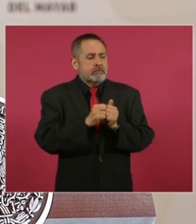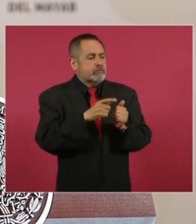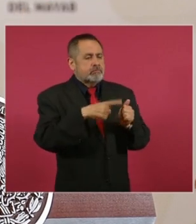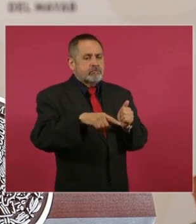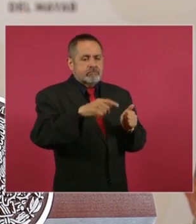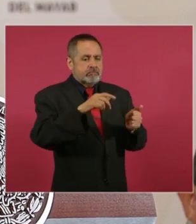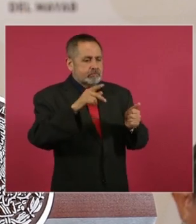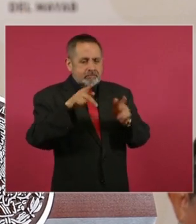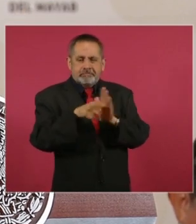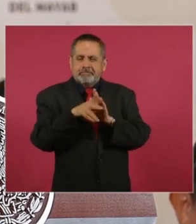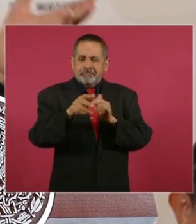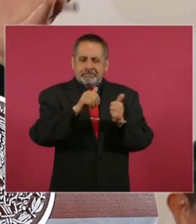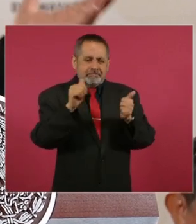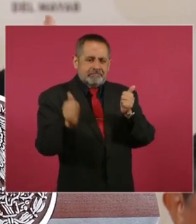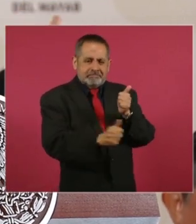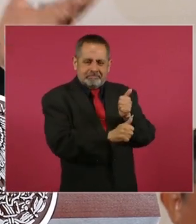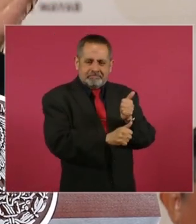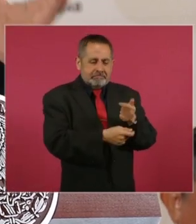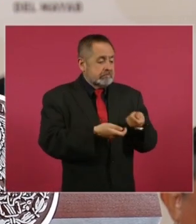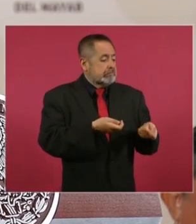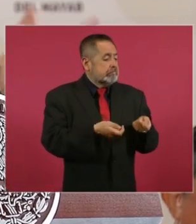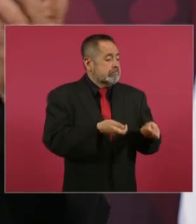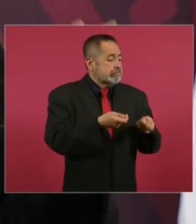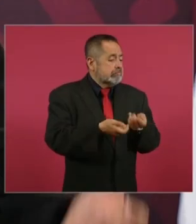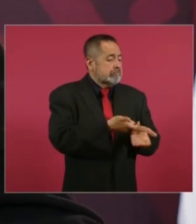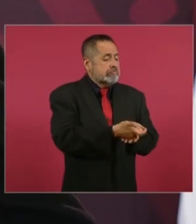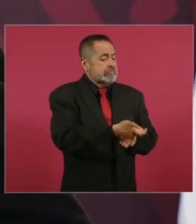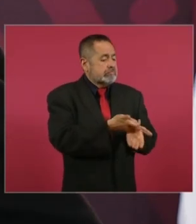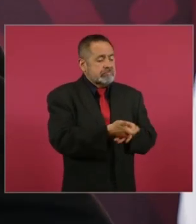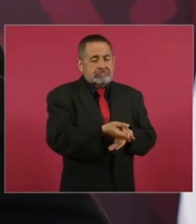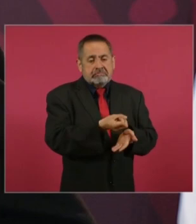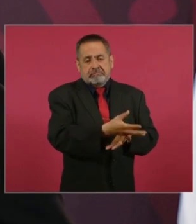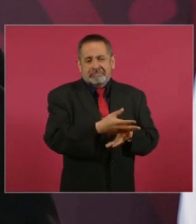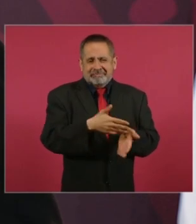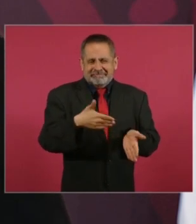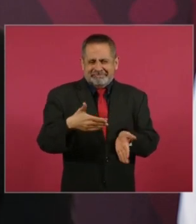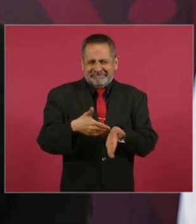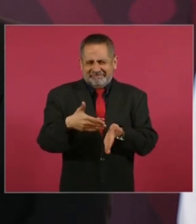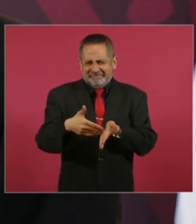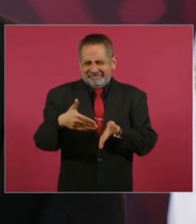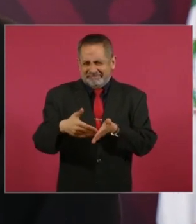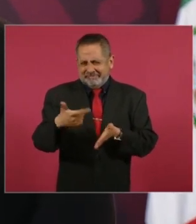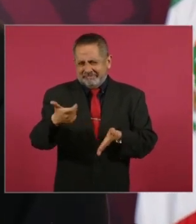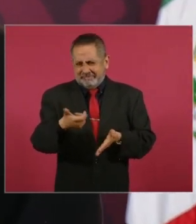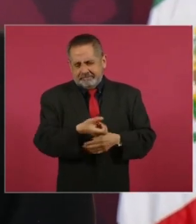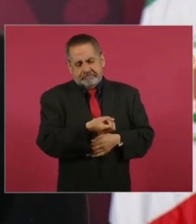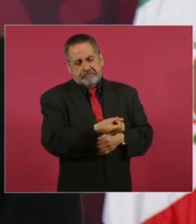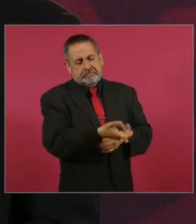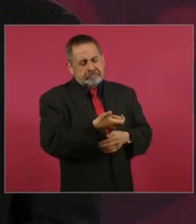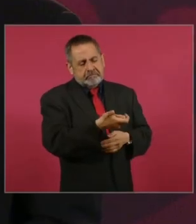que ganan millones de pesos.